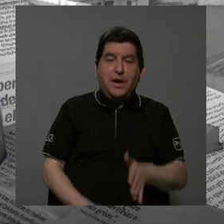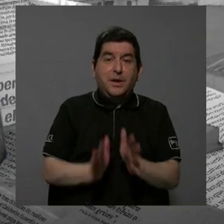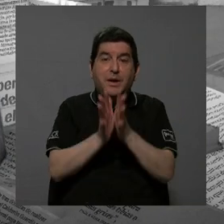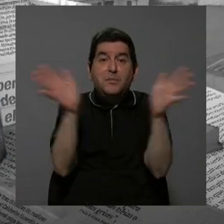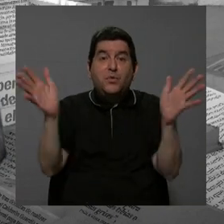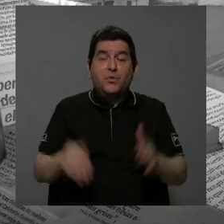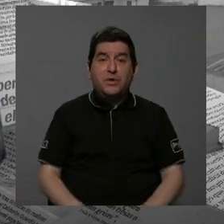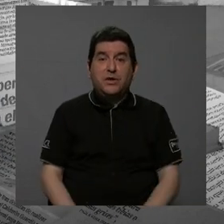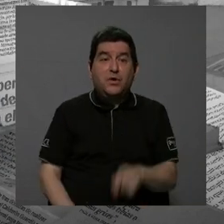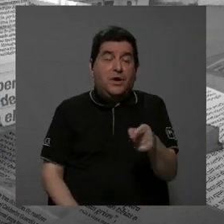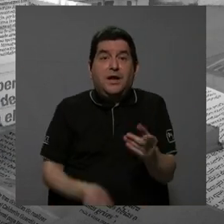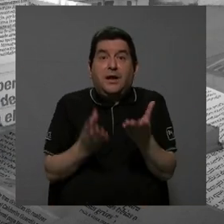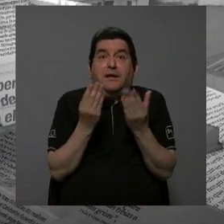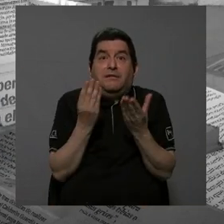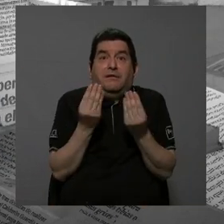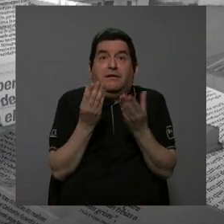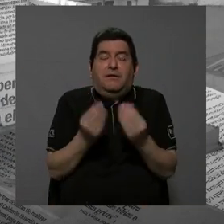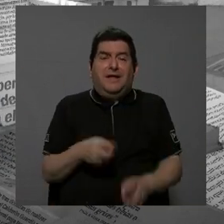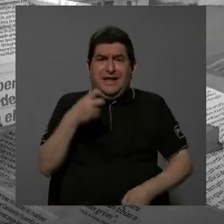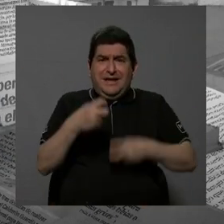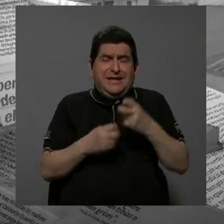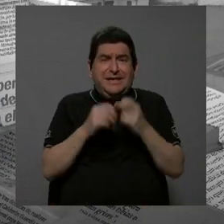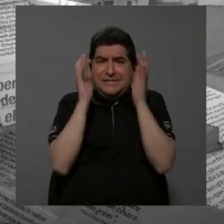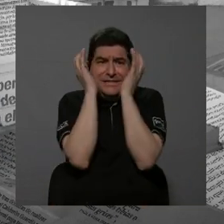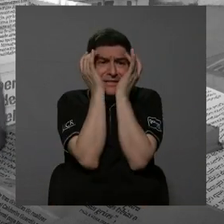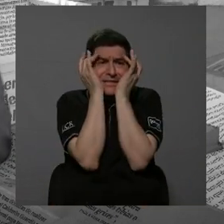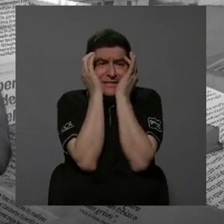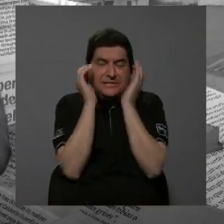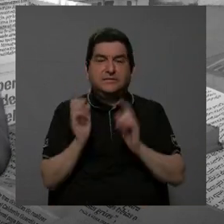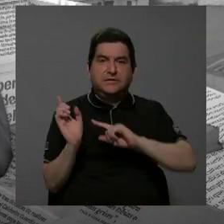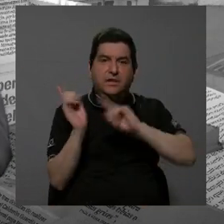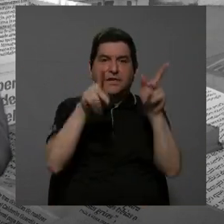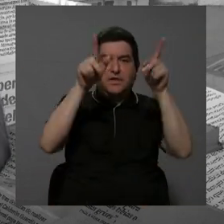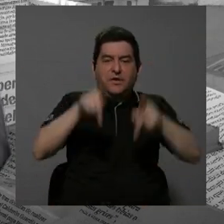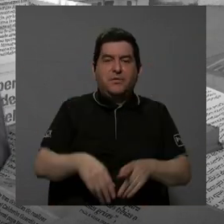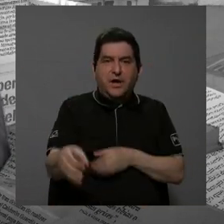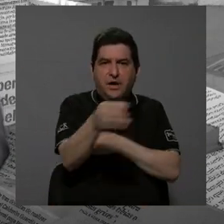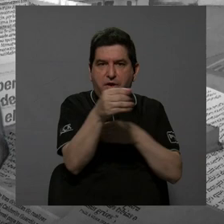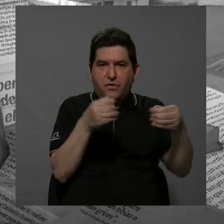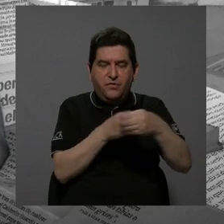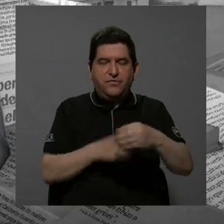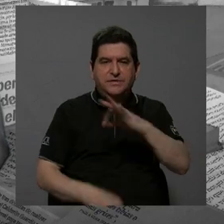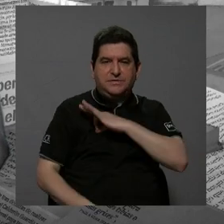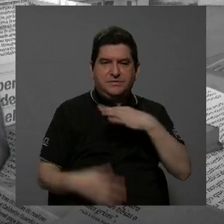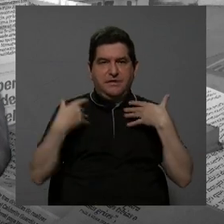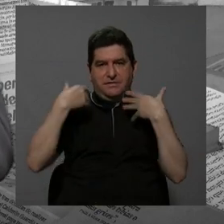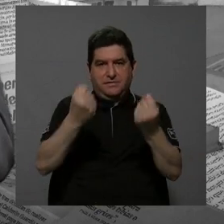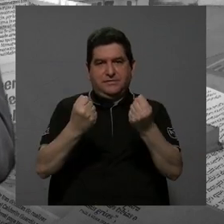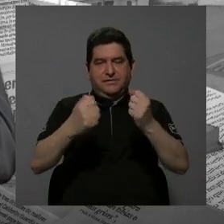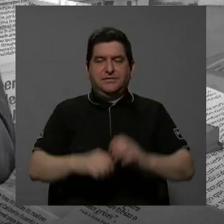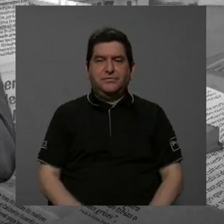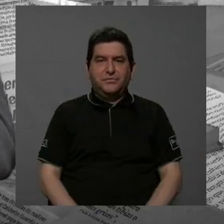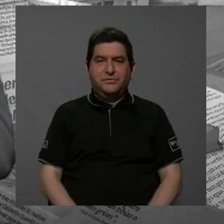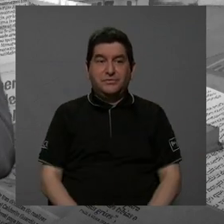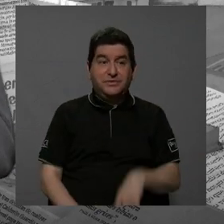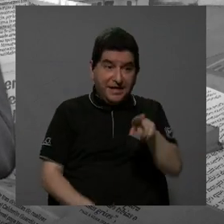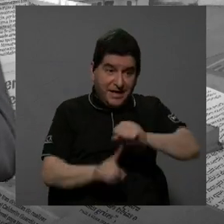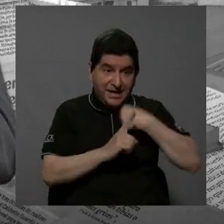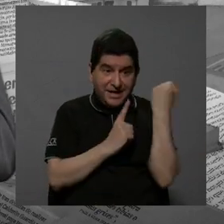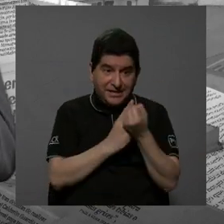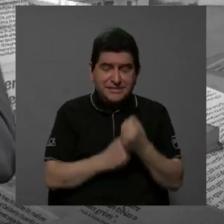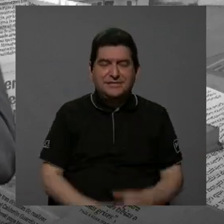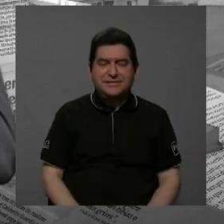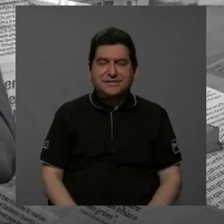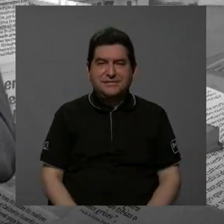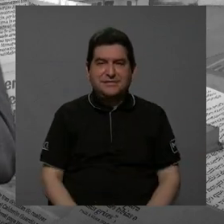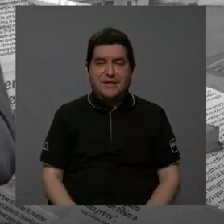daba pánico y terminaba en una crisis de ansiedad que había que llevar a la Oficina de Bienestar y Salud, por ejemplo. Ese tipo de cosas de superar